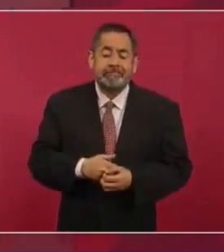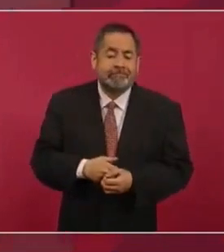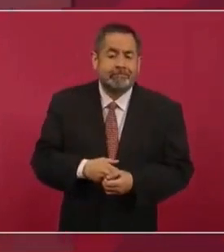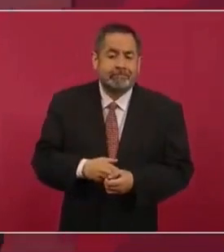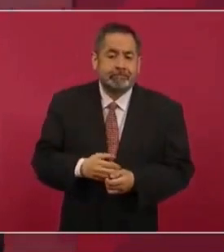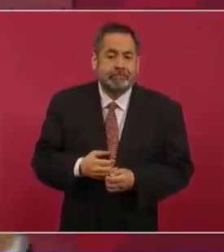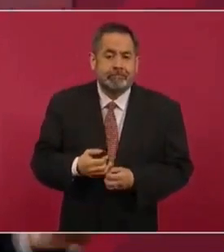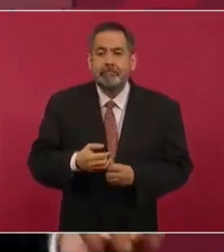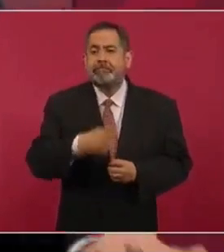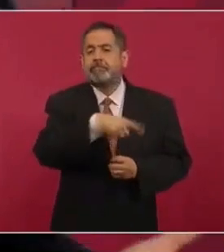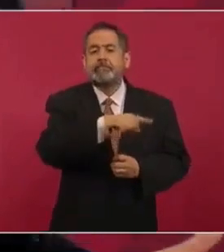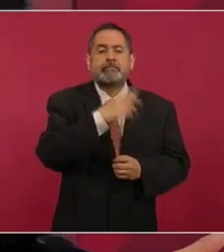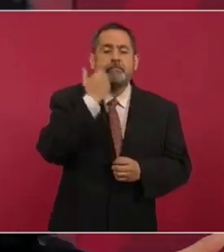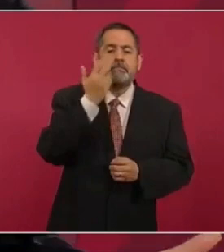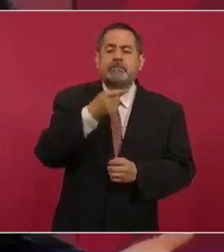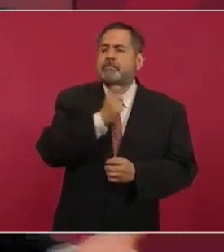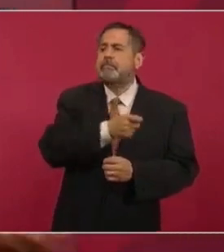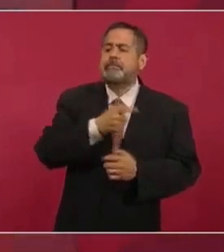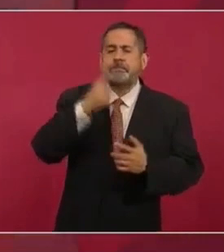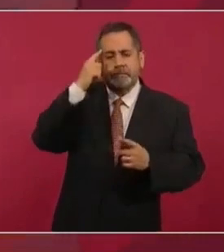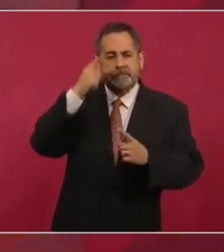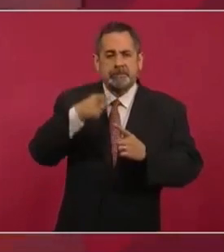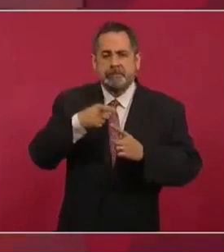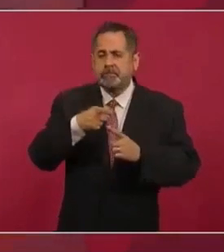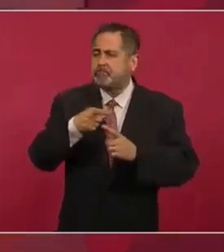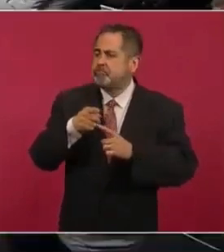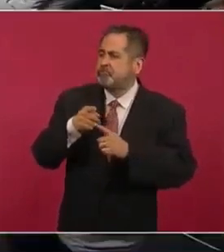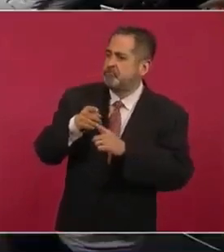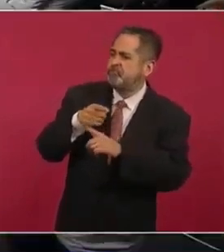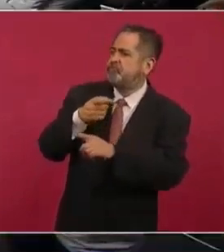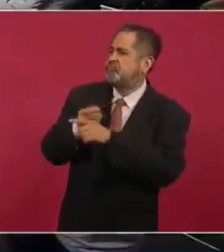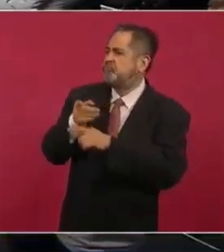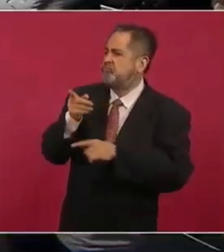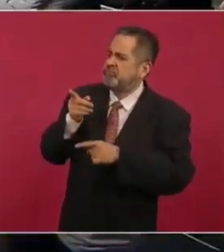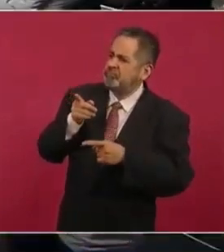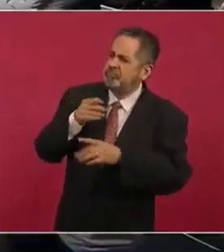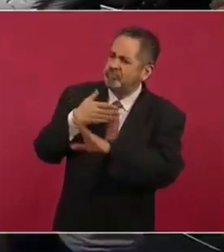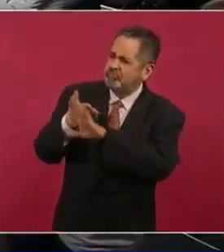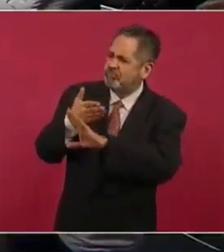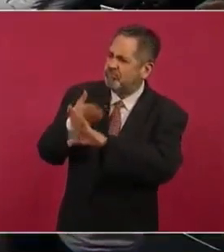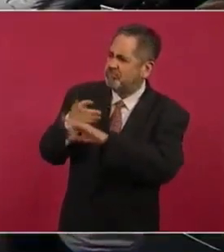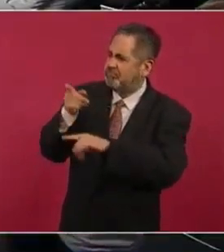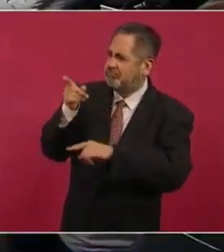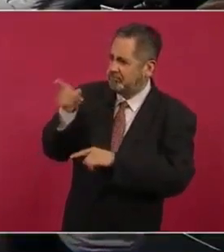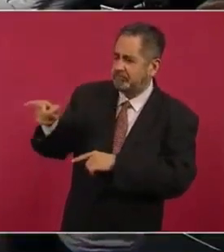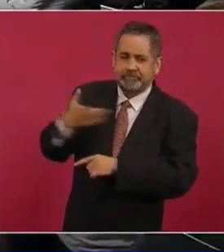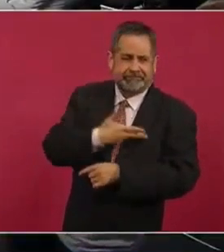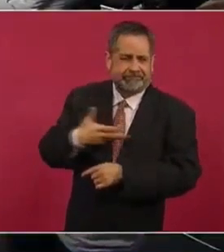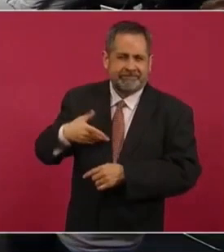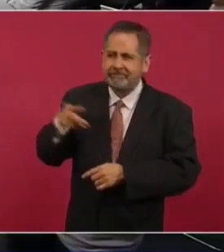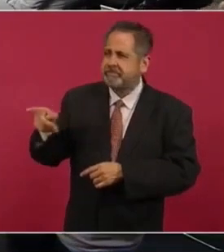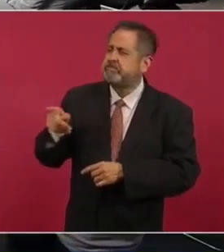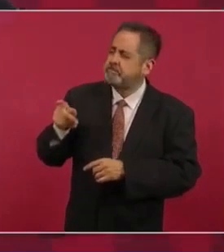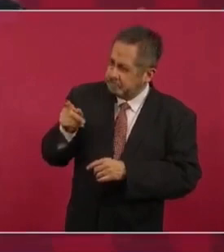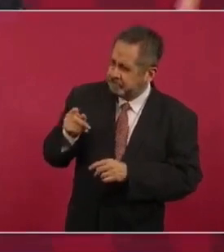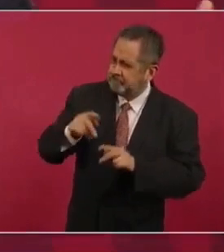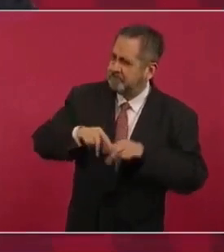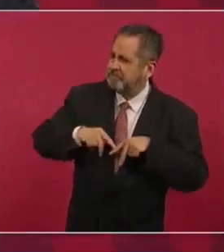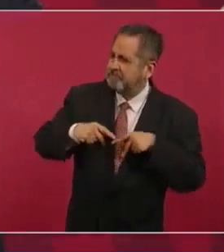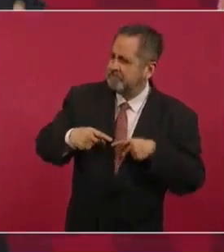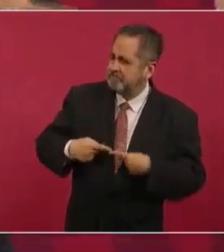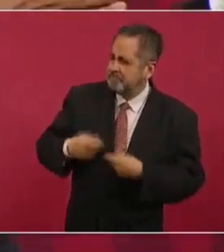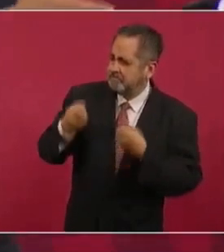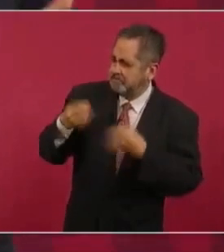Lo que quieren es tener un presidente débil, porque ¿qué